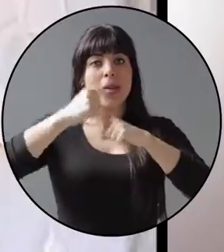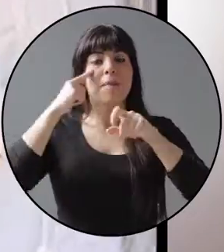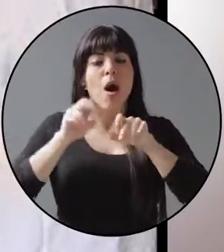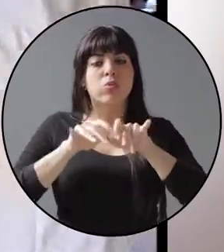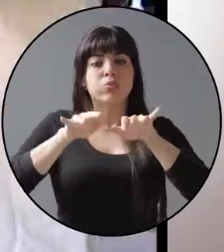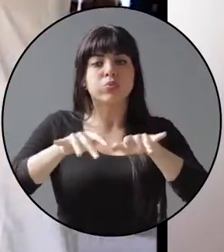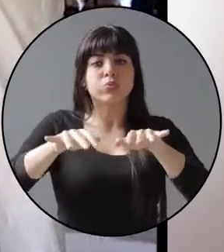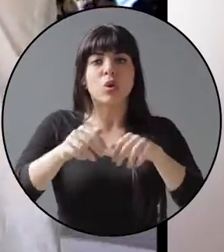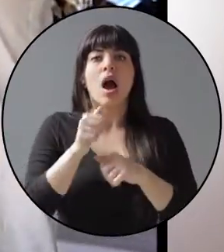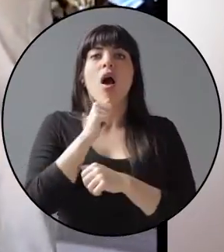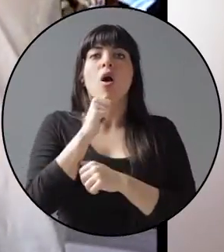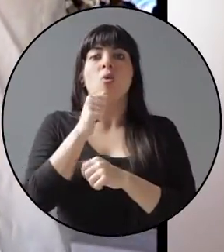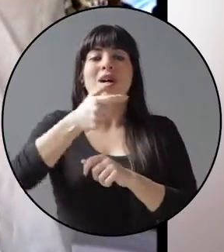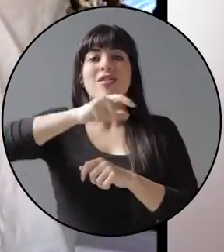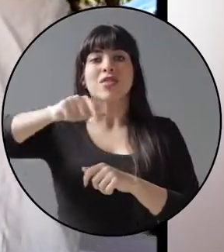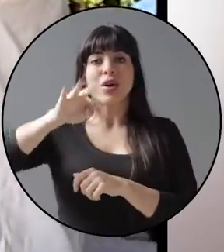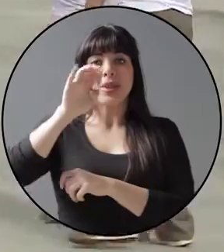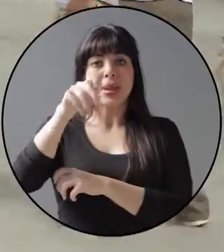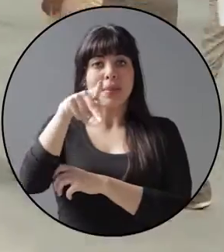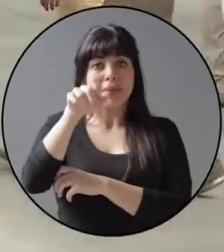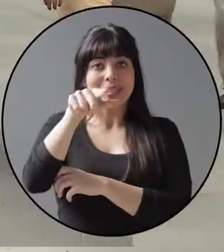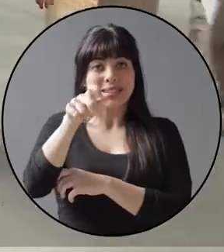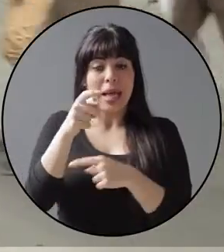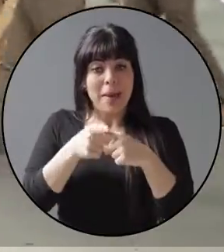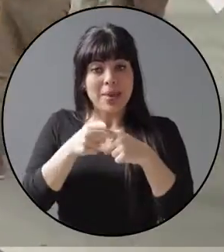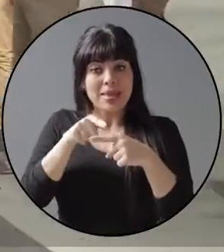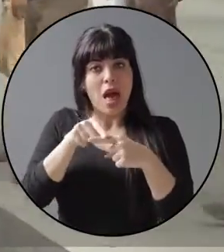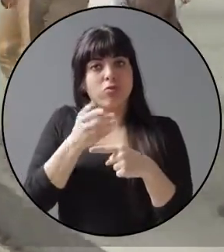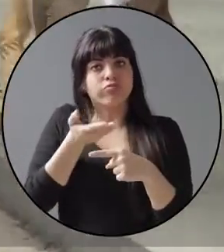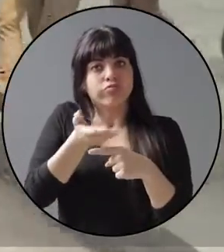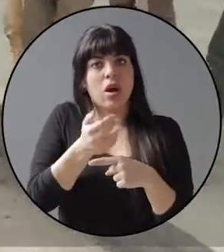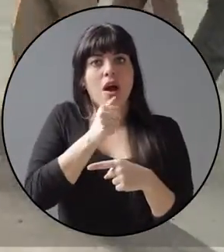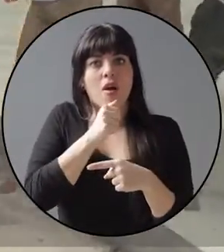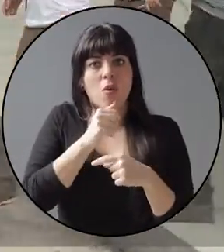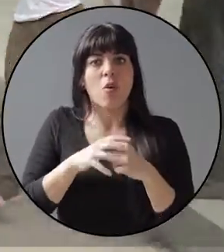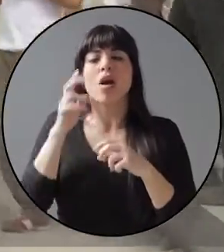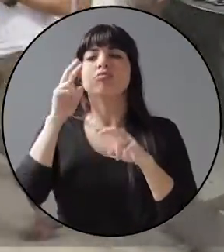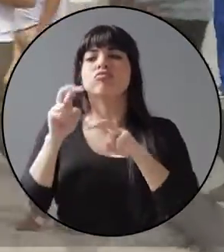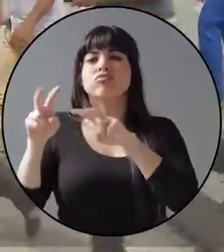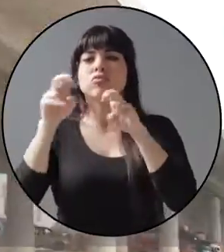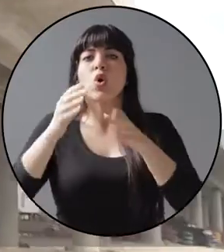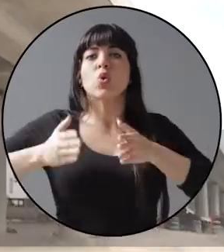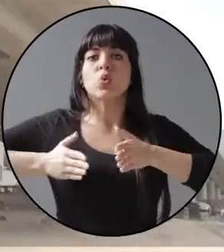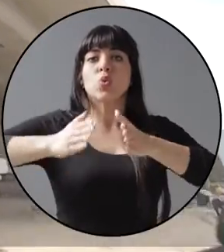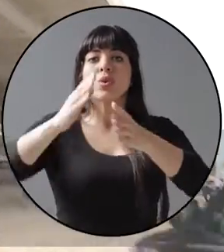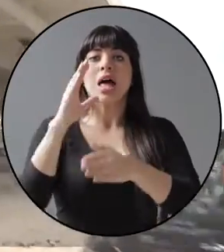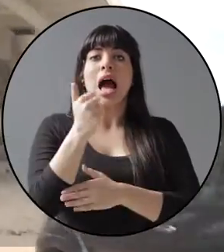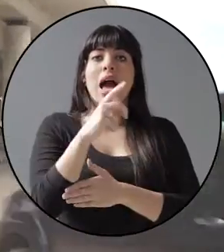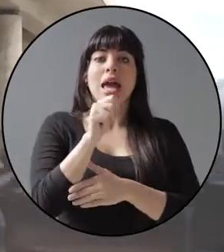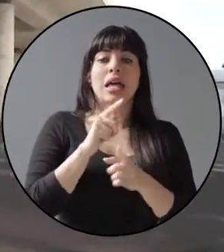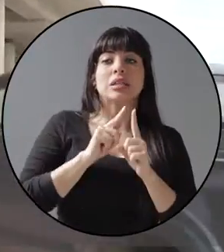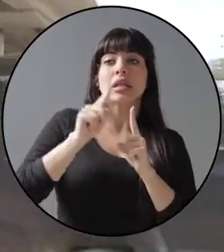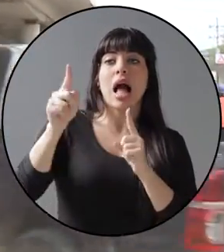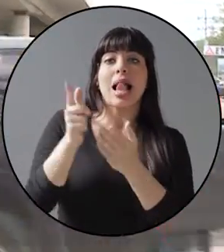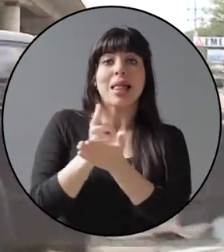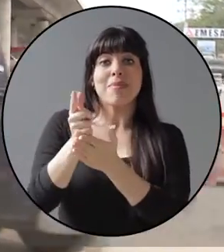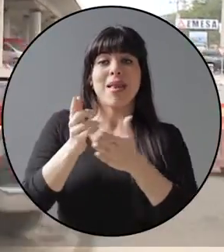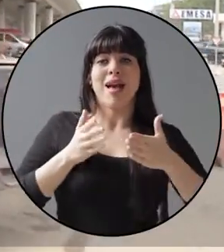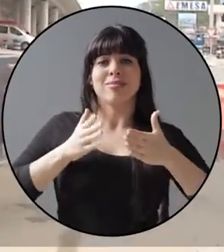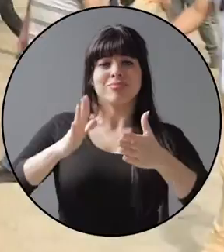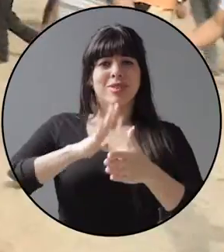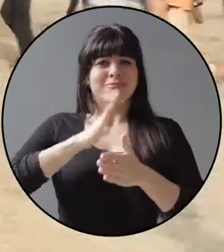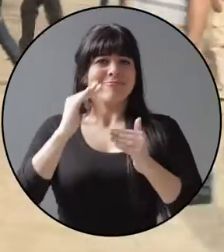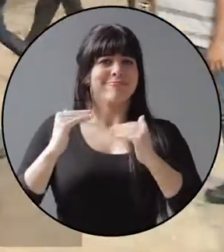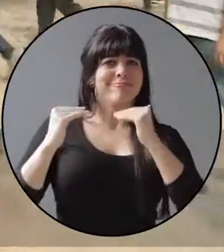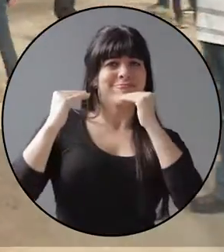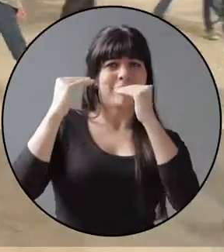agua la cuenca media del río Tempisca. Recorrimos la ampliación de la ruta Cañas-Liberia, una carretera del primer mundo y